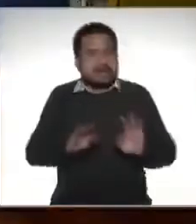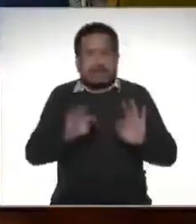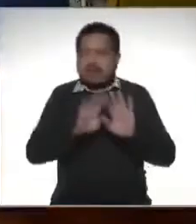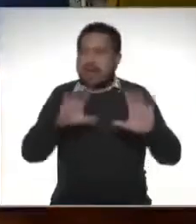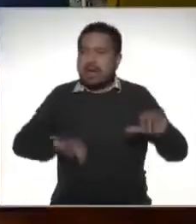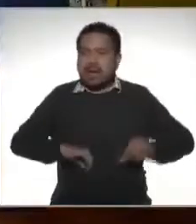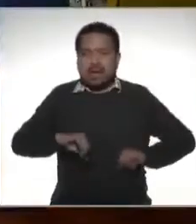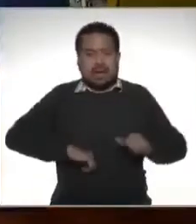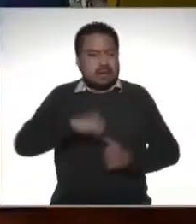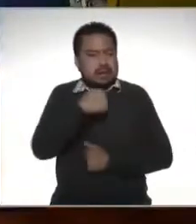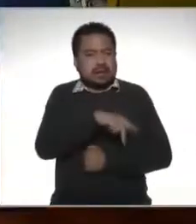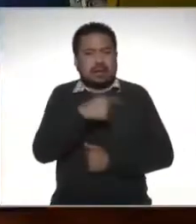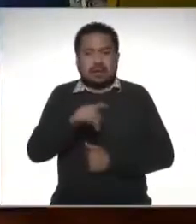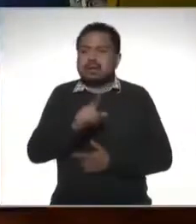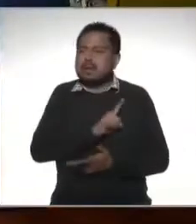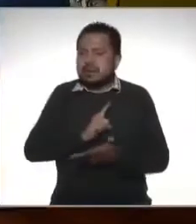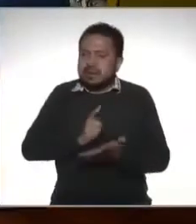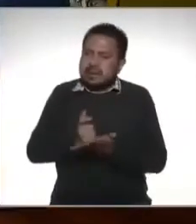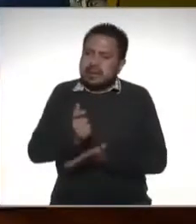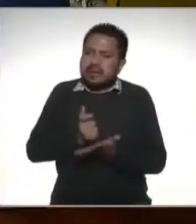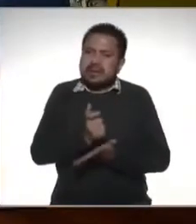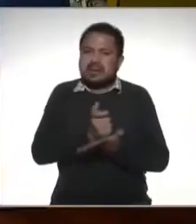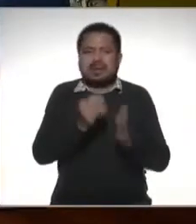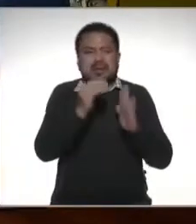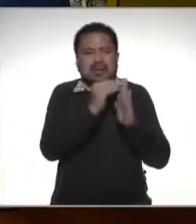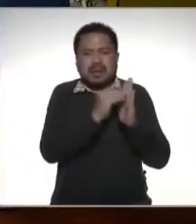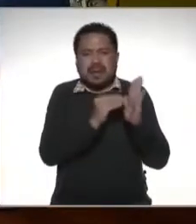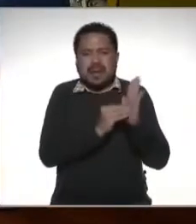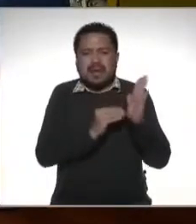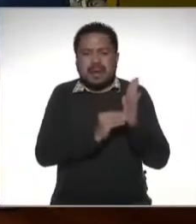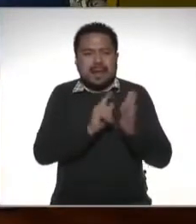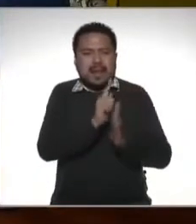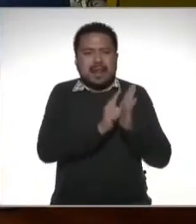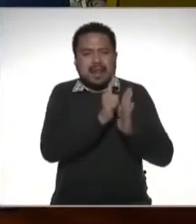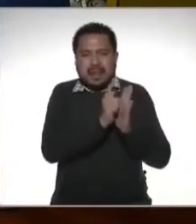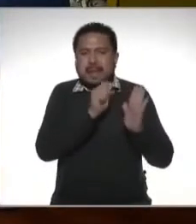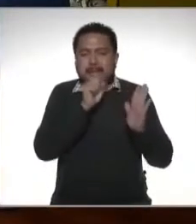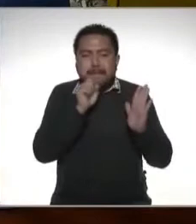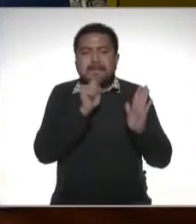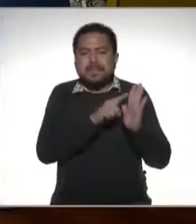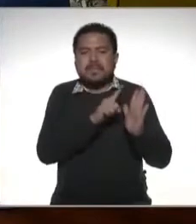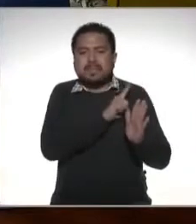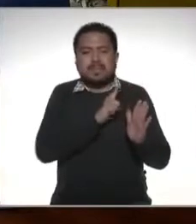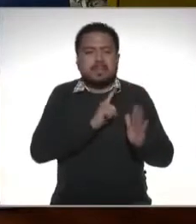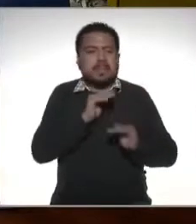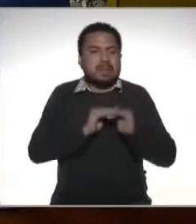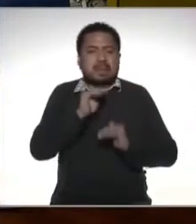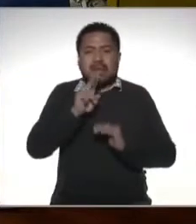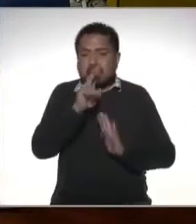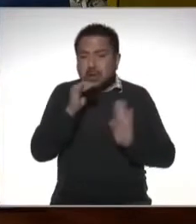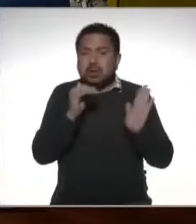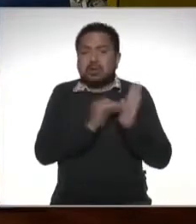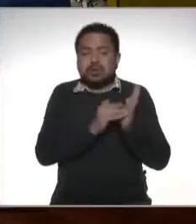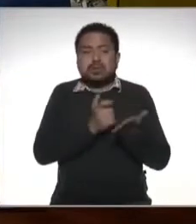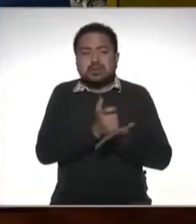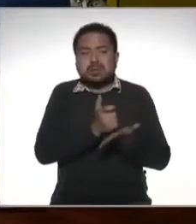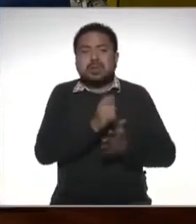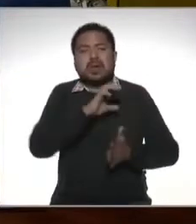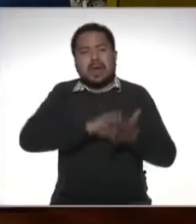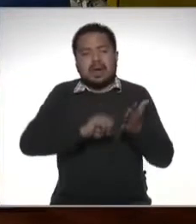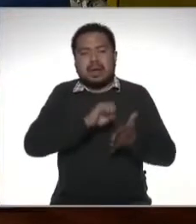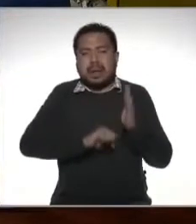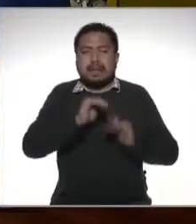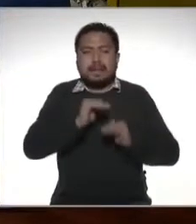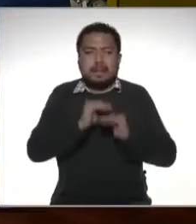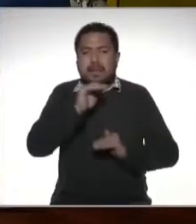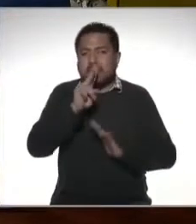y bueno pues pagar con los medios que marca la que marca la propia ley es decir erogaciones por más de dos mil pesos o deducciones por más de